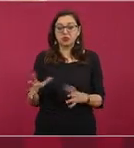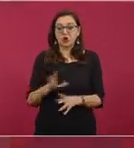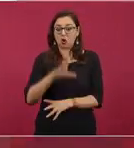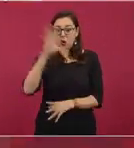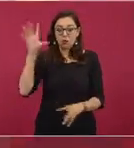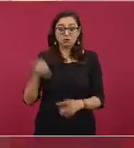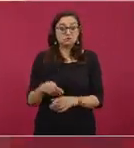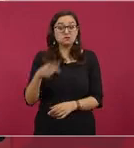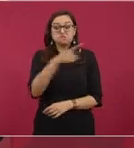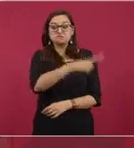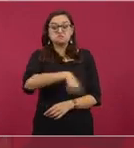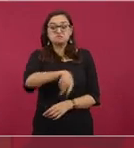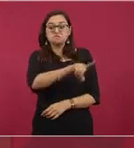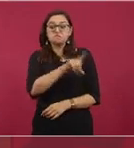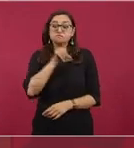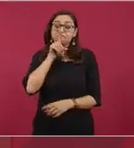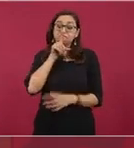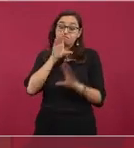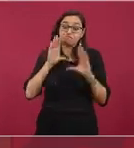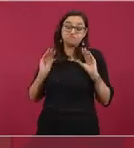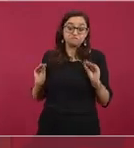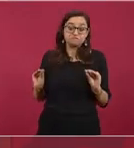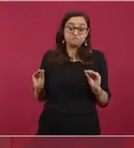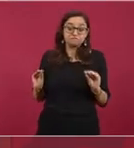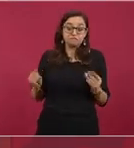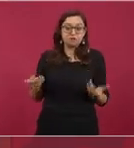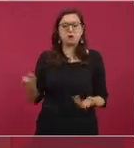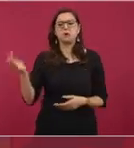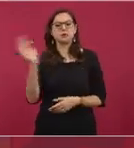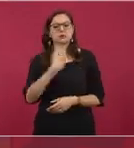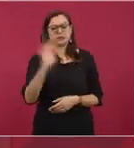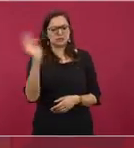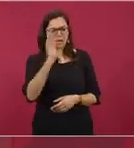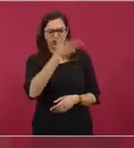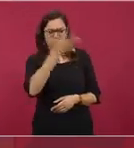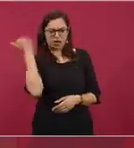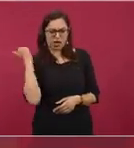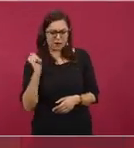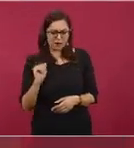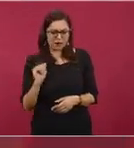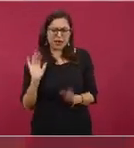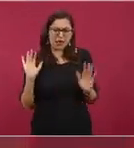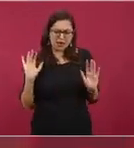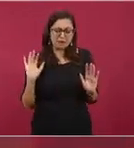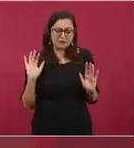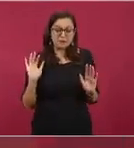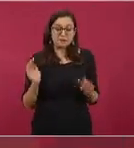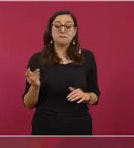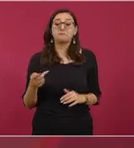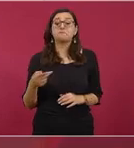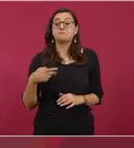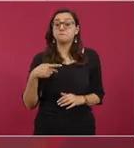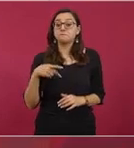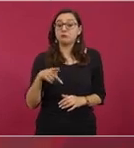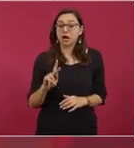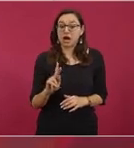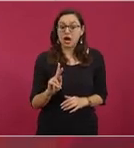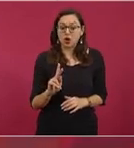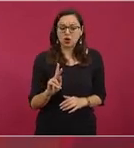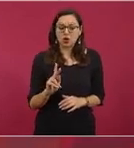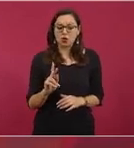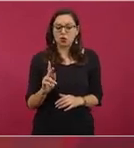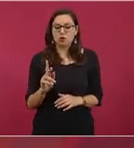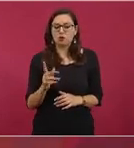Y a lo mejor ellos no se enteraron. Pero yo creo que sí se enteraron de que en el periodo